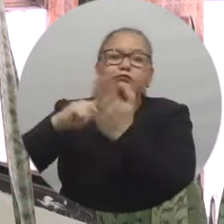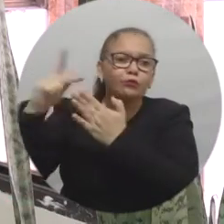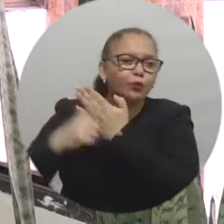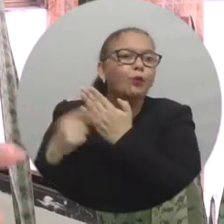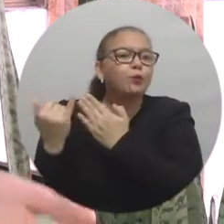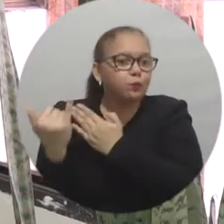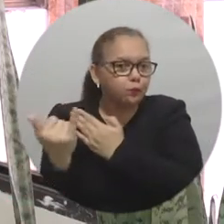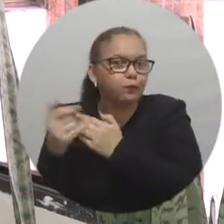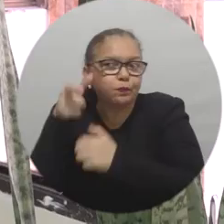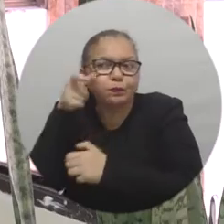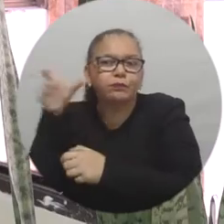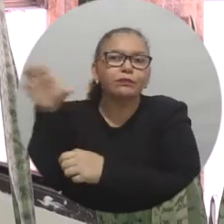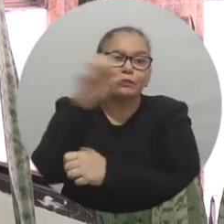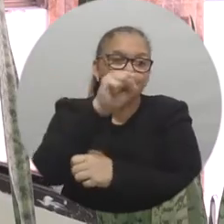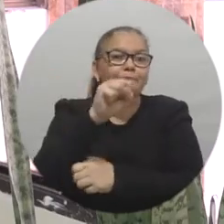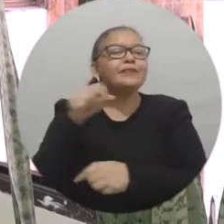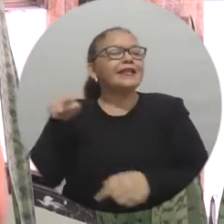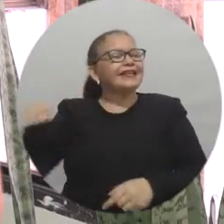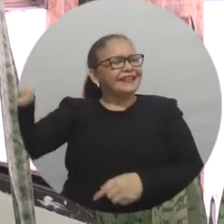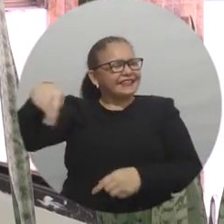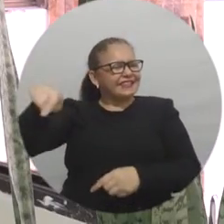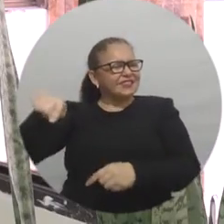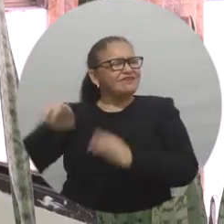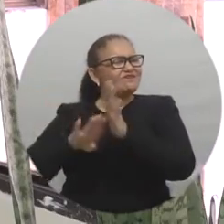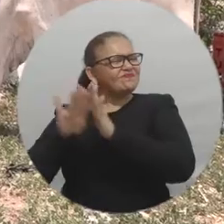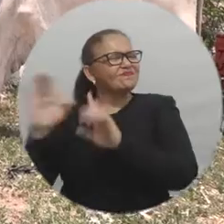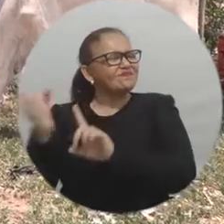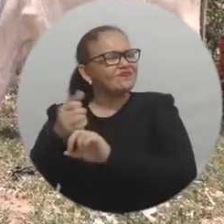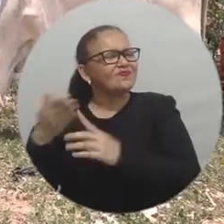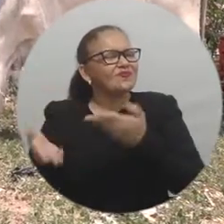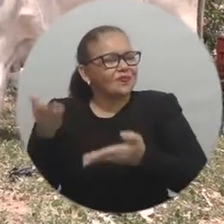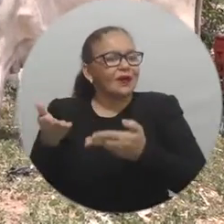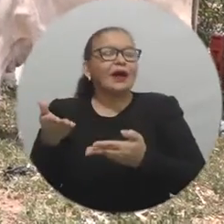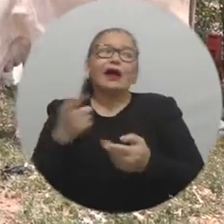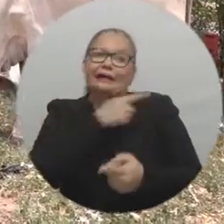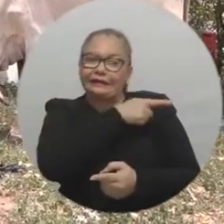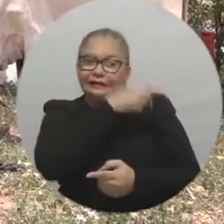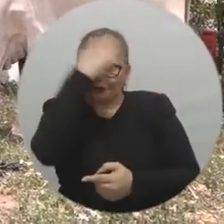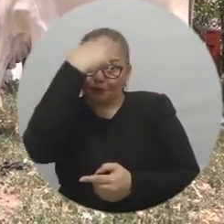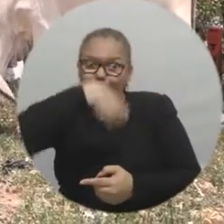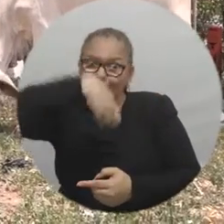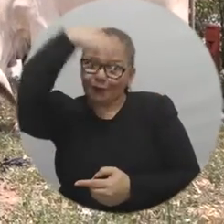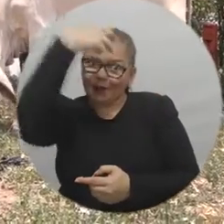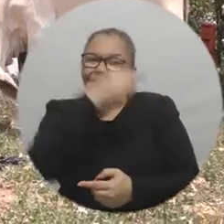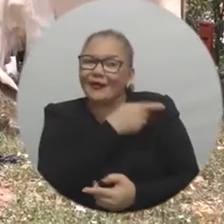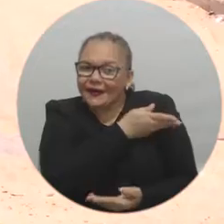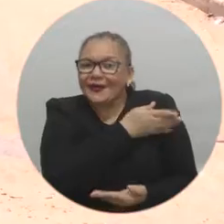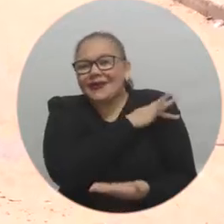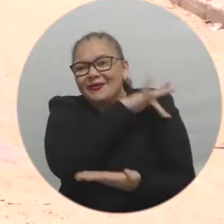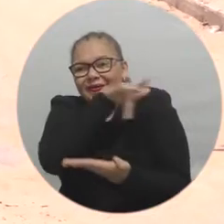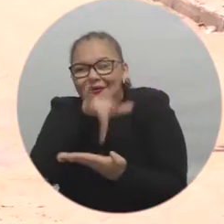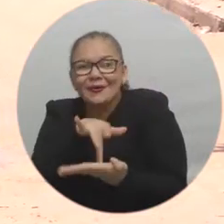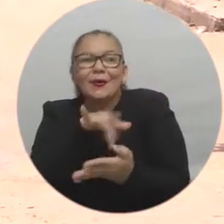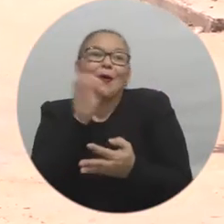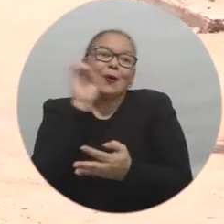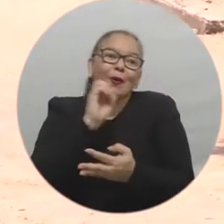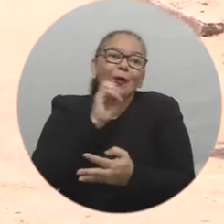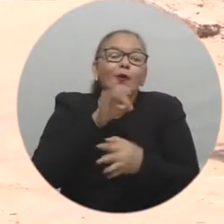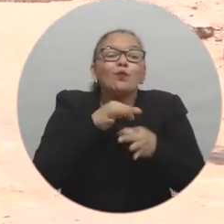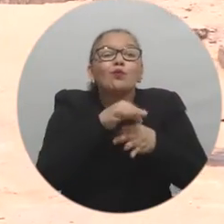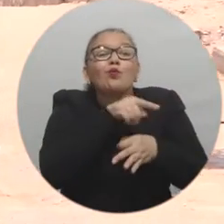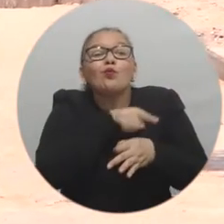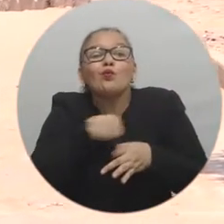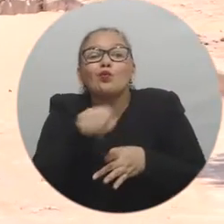investigaciones, sus trabajos, sus proyectos. Y desde la S ganamos también porque vamos a recibir profesionales de la